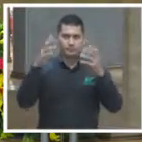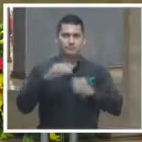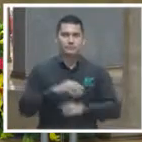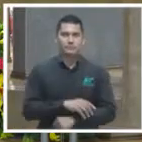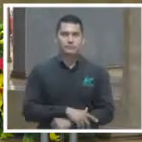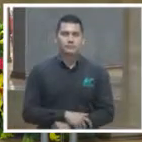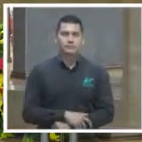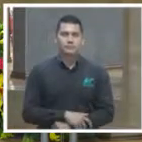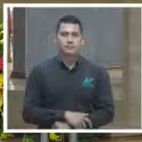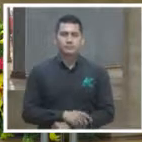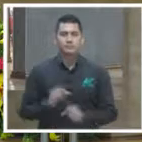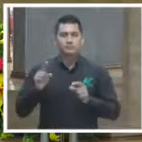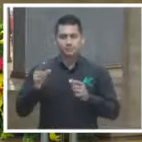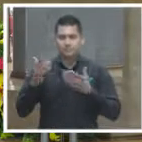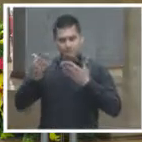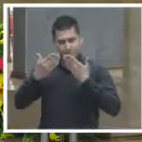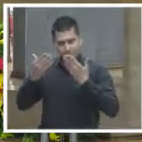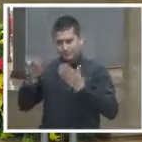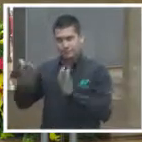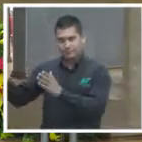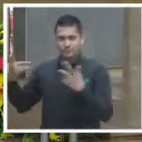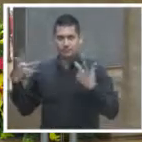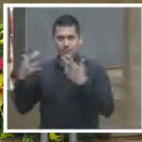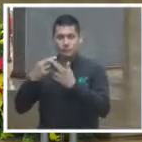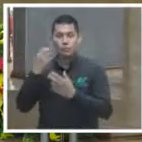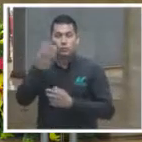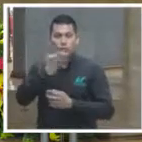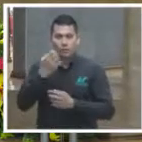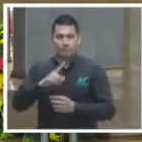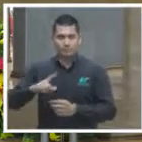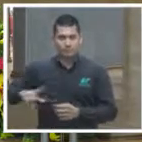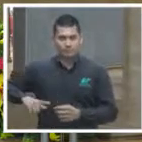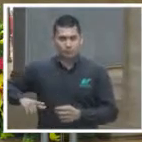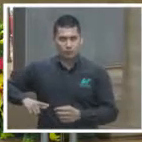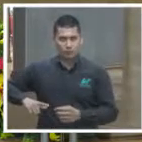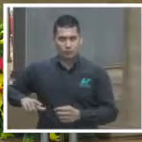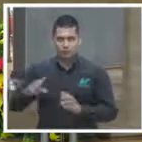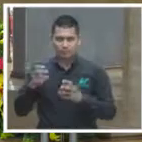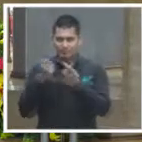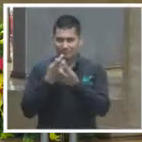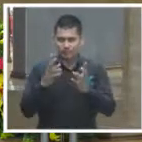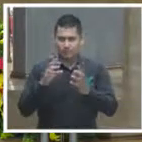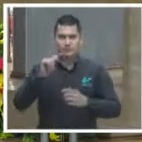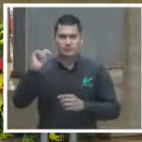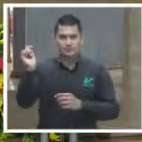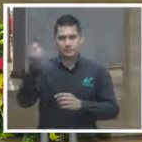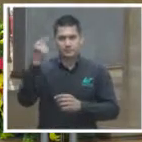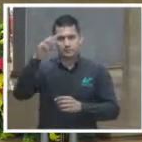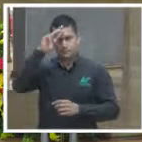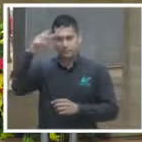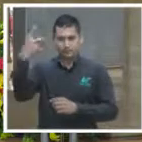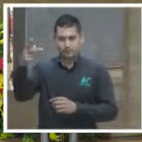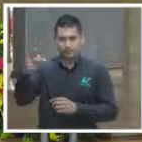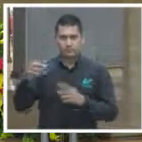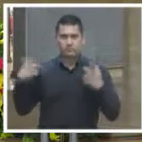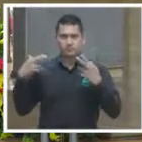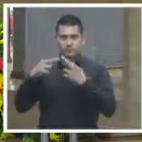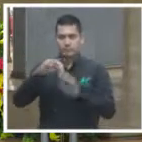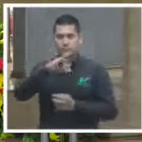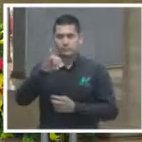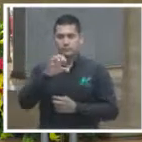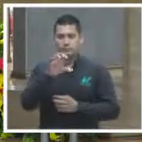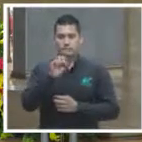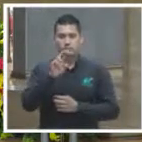Con el mismo agrado saludamos al profesor de la Escuela de Gobierno y Transformación Pública del Tecnológico de Monterrey, maestro Jesús